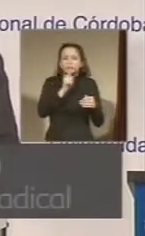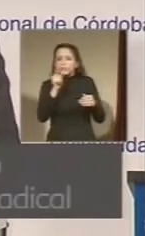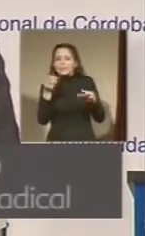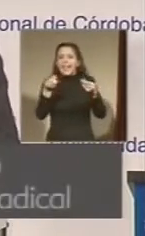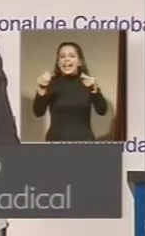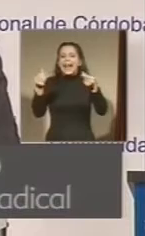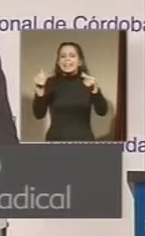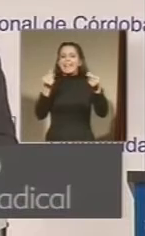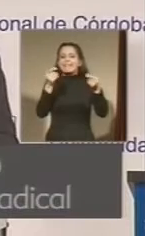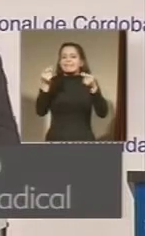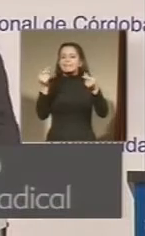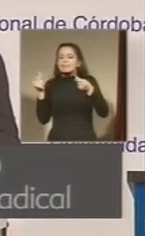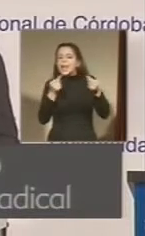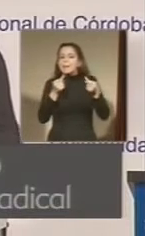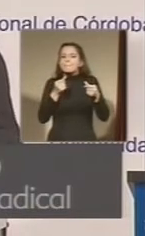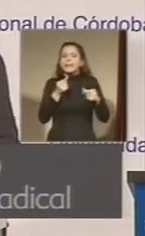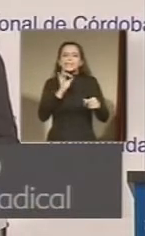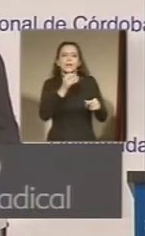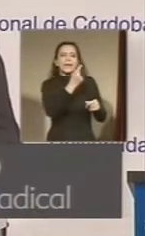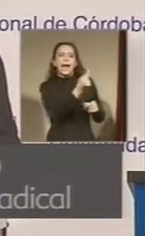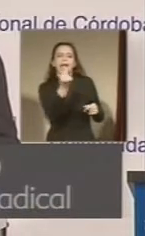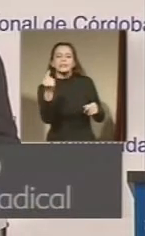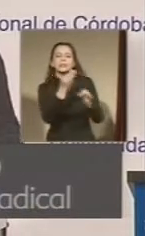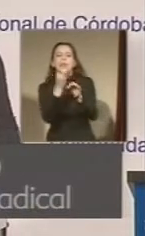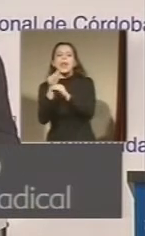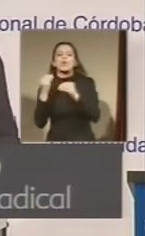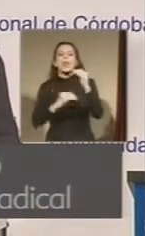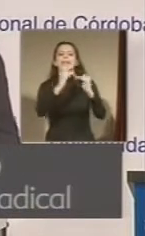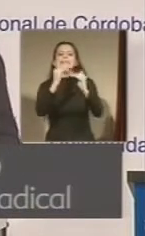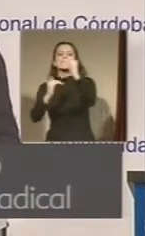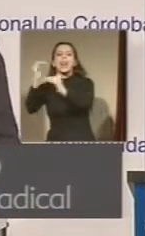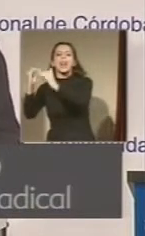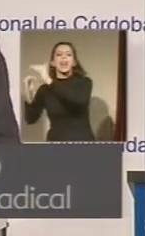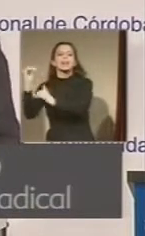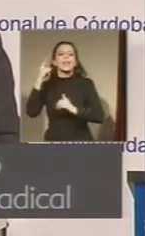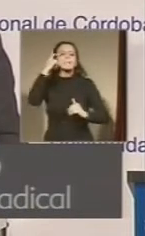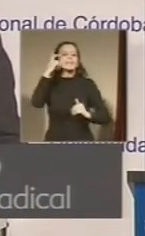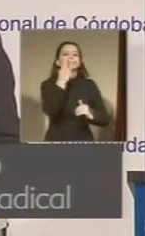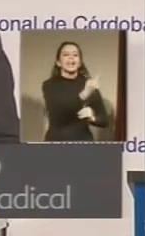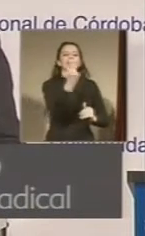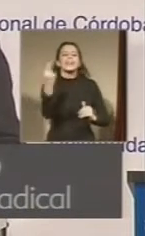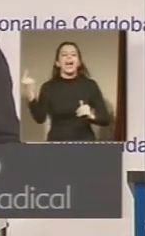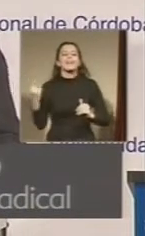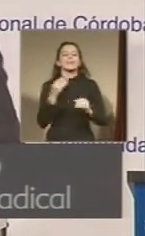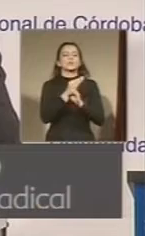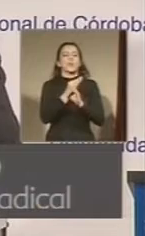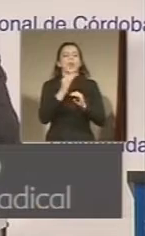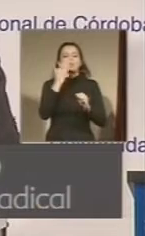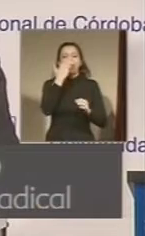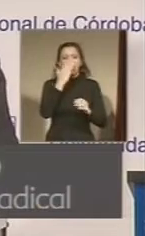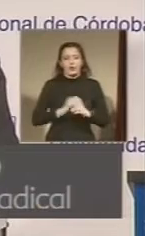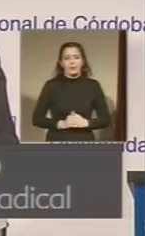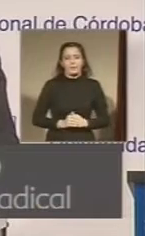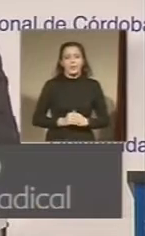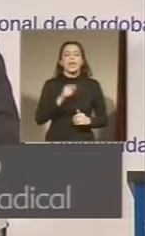va a estar controlada para saber el nivel de aprendizaje que los chicos tienen en cada escuela de Córdoba. Esto es